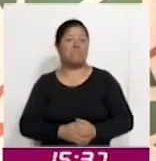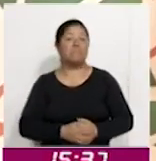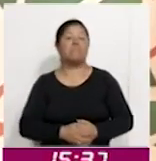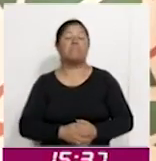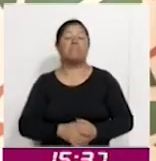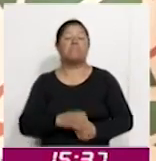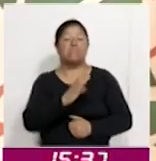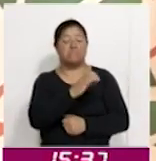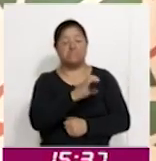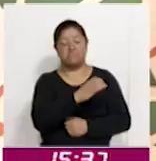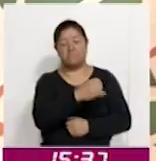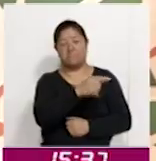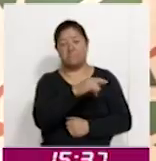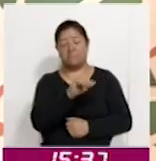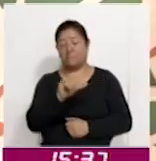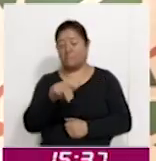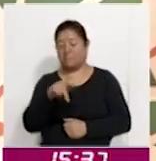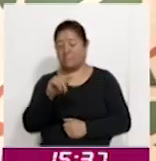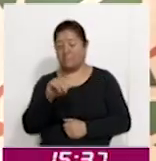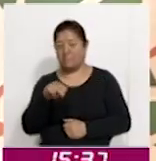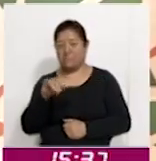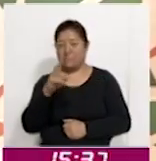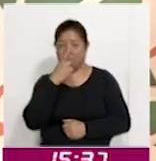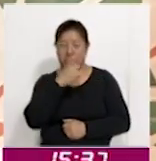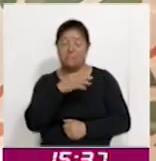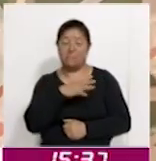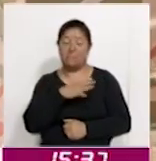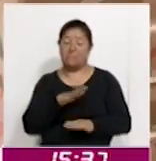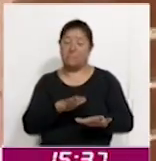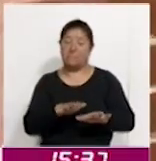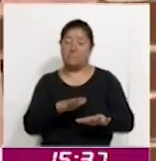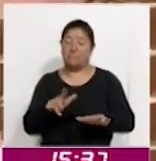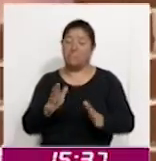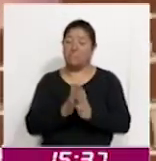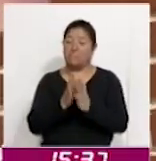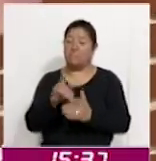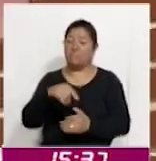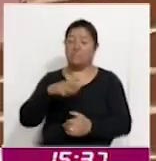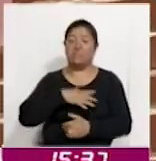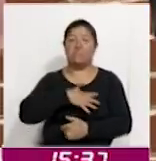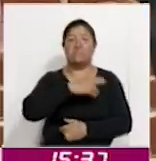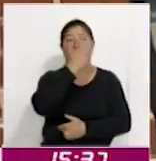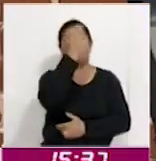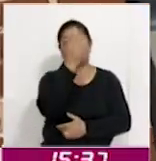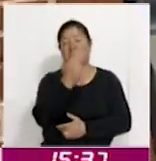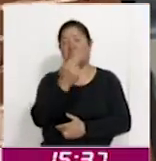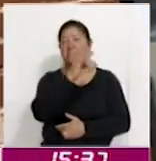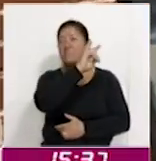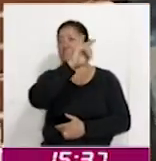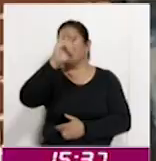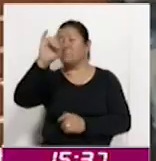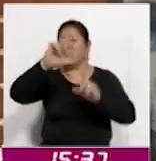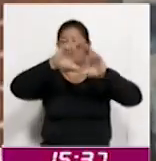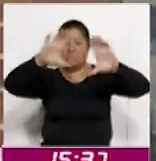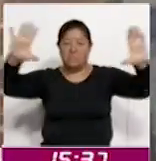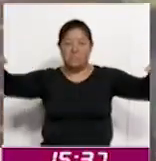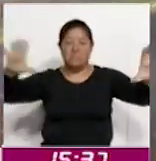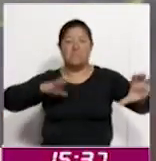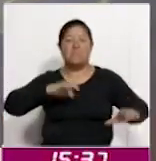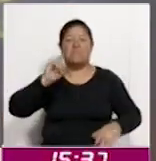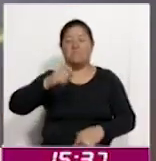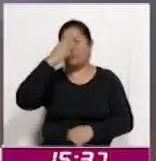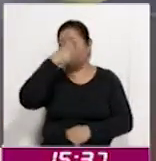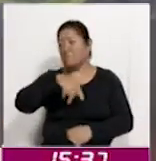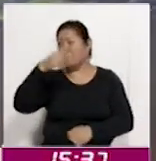CICIT, Antonio Vázquez, exaltó la participación de los estudiantes en la creación de un mural conmemorativo que simboliza el intercambio cultural entre México y Estados Unidos.